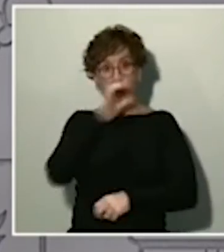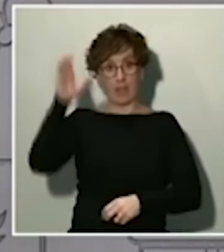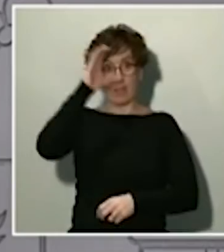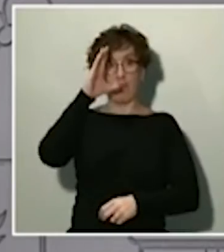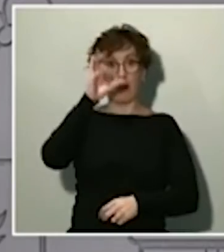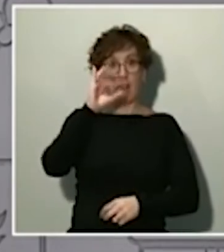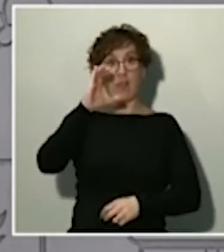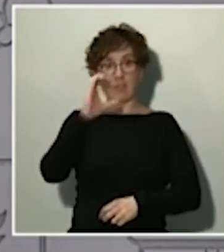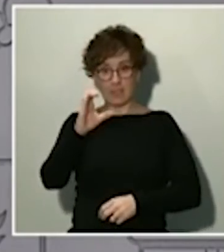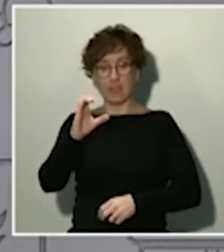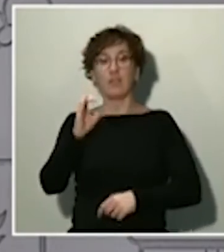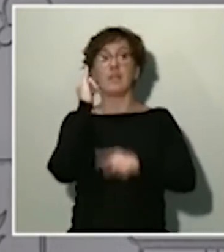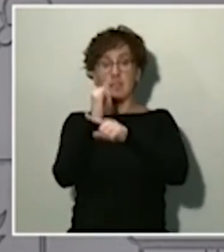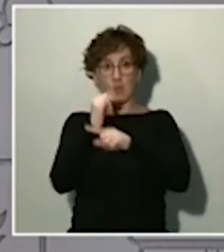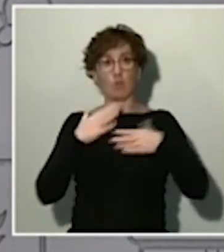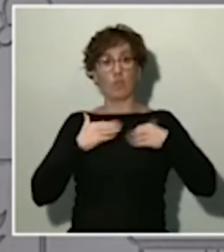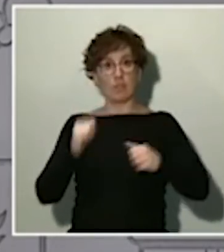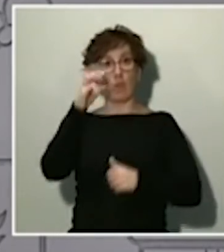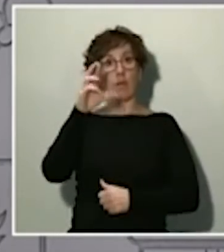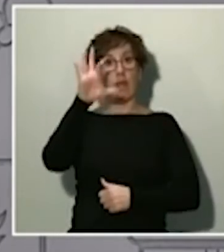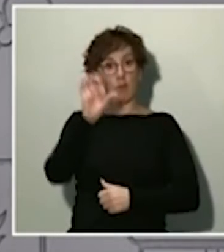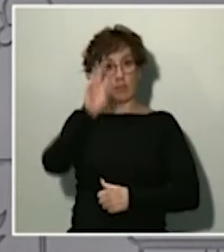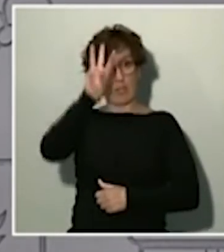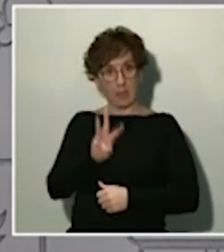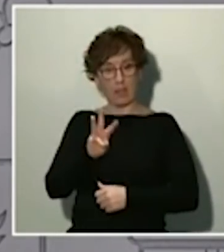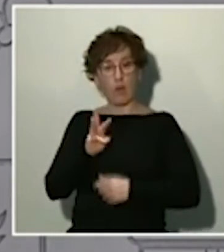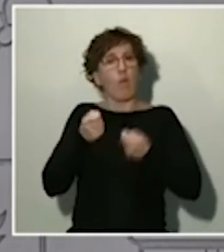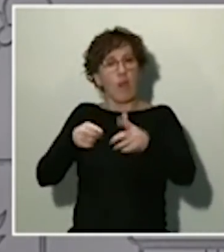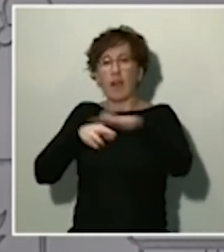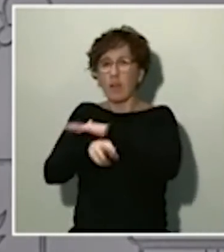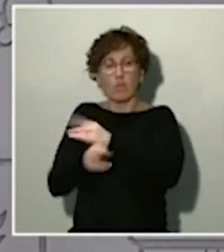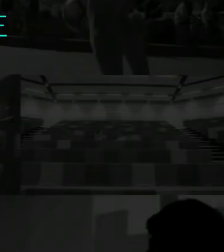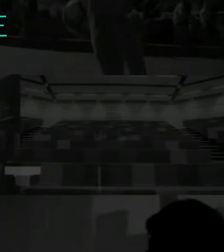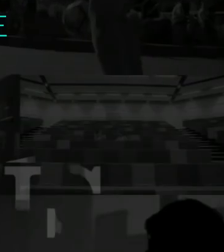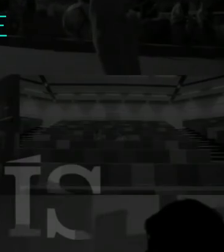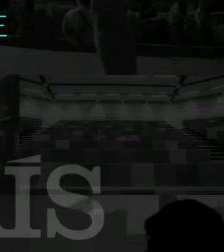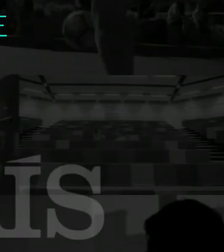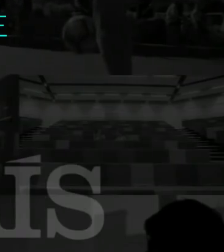Salud Carlos III de los Recursos Precisos para hacer frente a esta emergencia sanitaria.